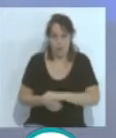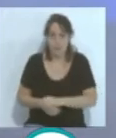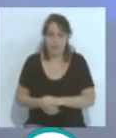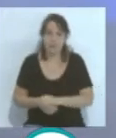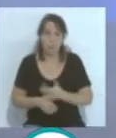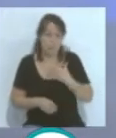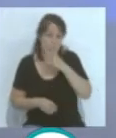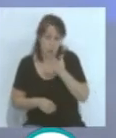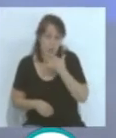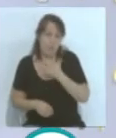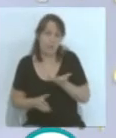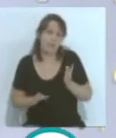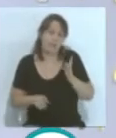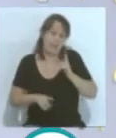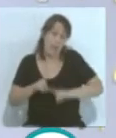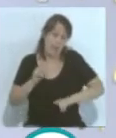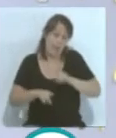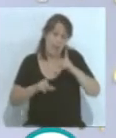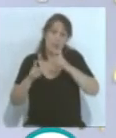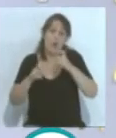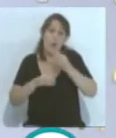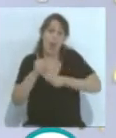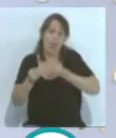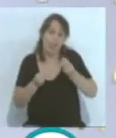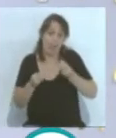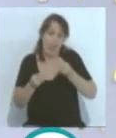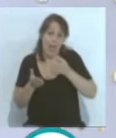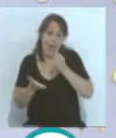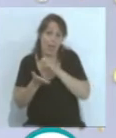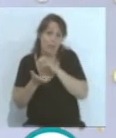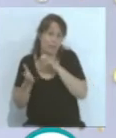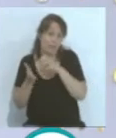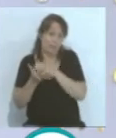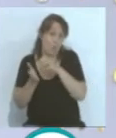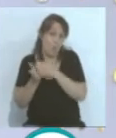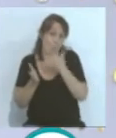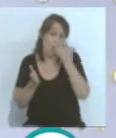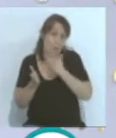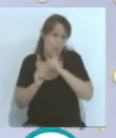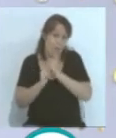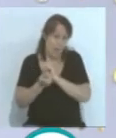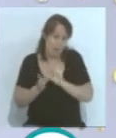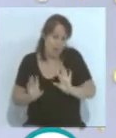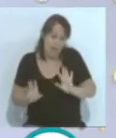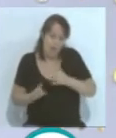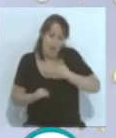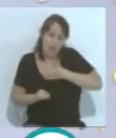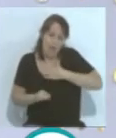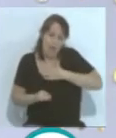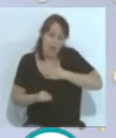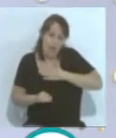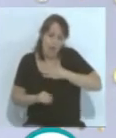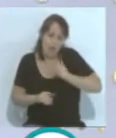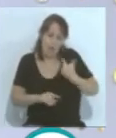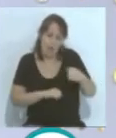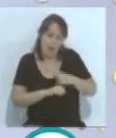según taga la foto parece el escudo del mirandés, entonces tengo yo ahí drama. A mí no me representa demasiado esa camiseta, es